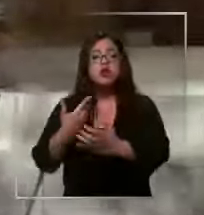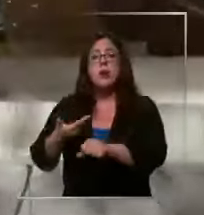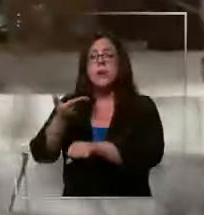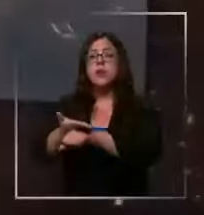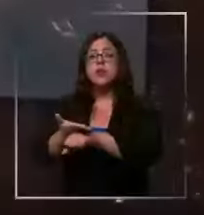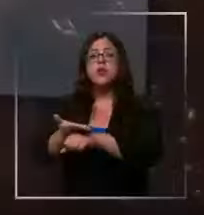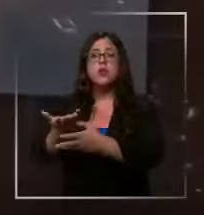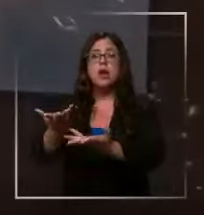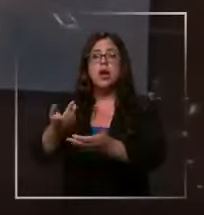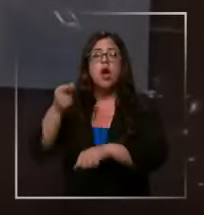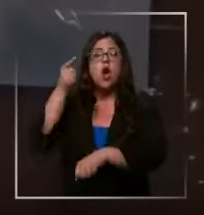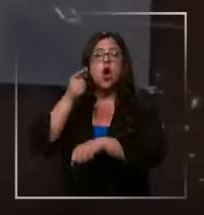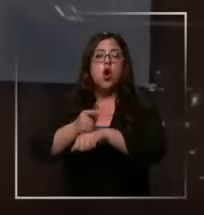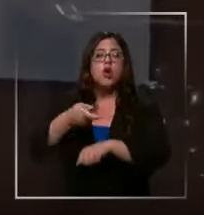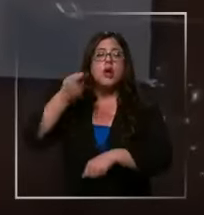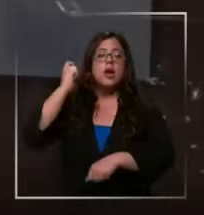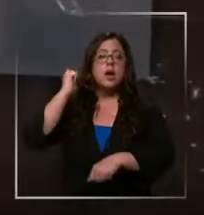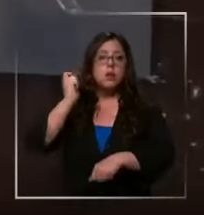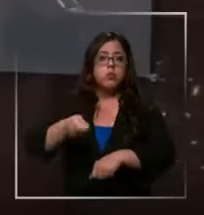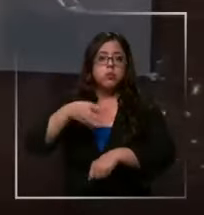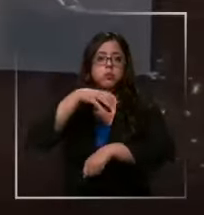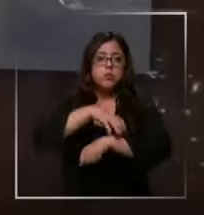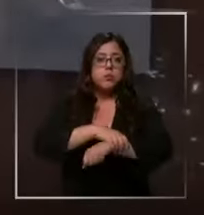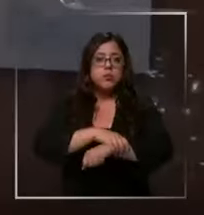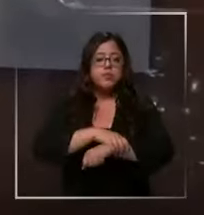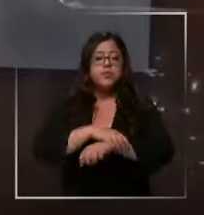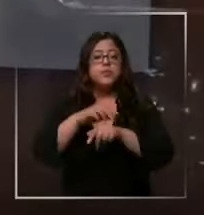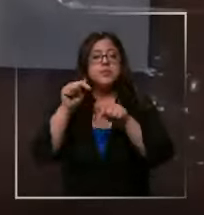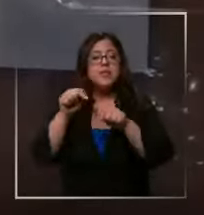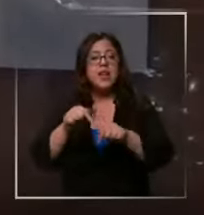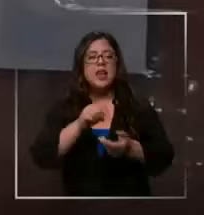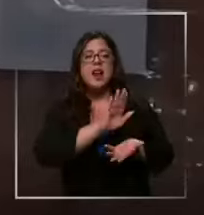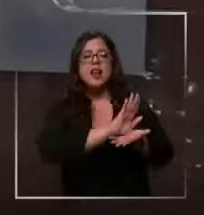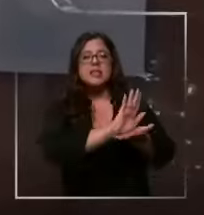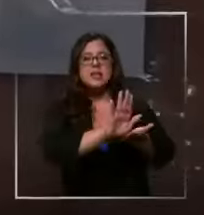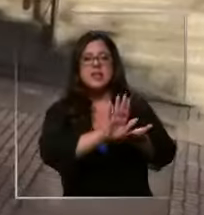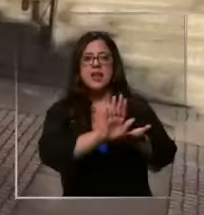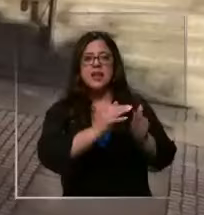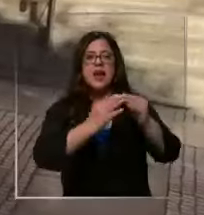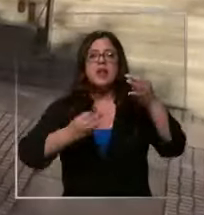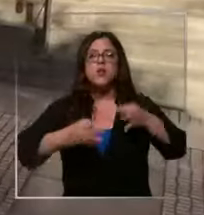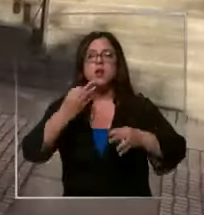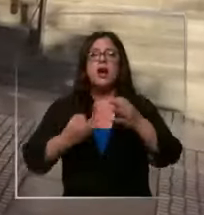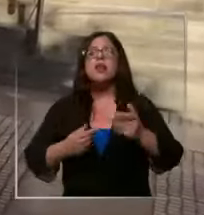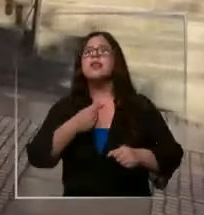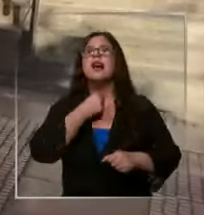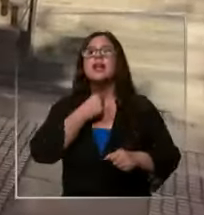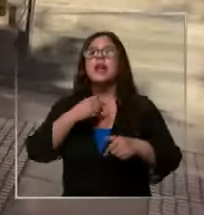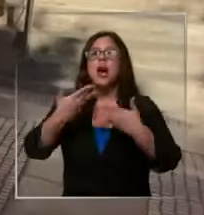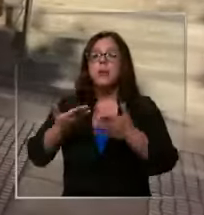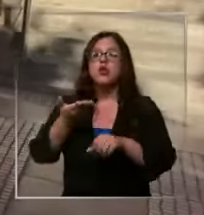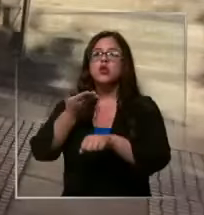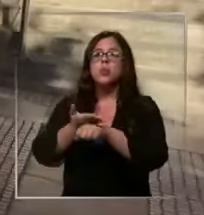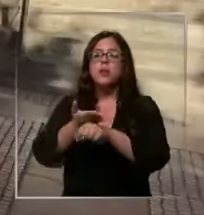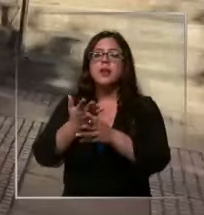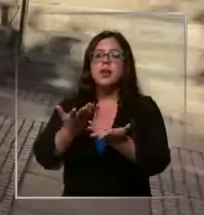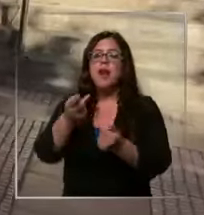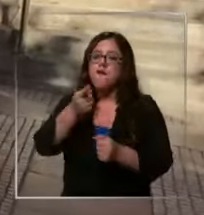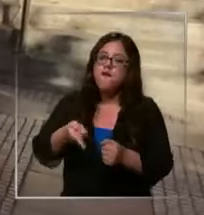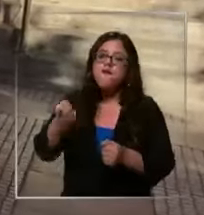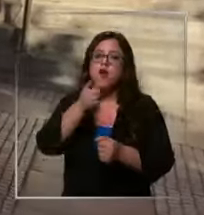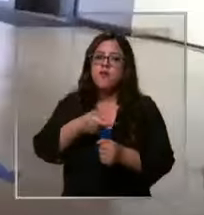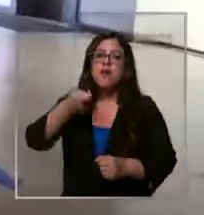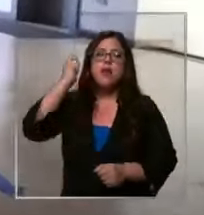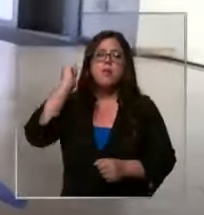la que fue rechazada por el Tribunal de Garantía. Por eso, los persecutores de la causa pidieron de regreso formalizar a la máxima autoridad